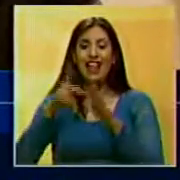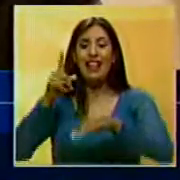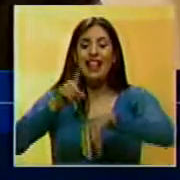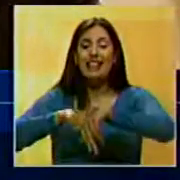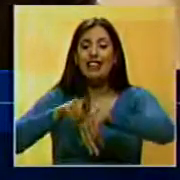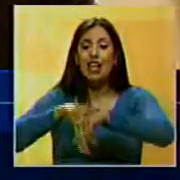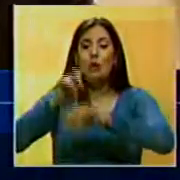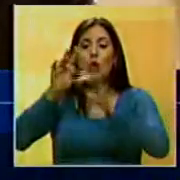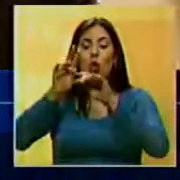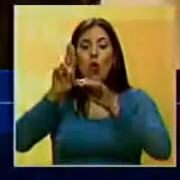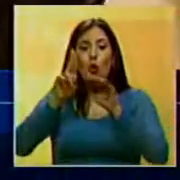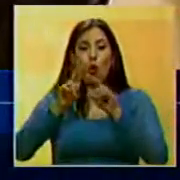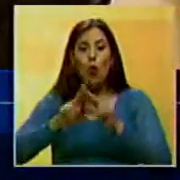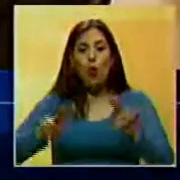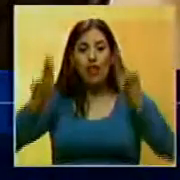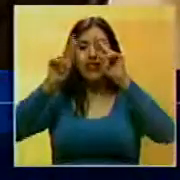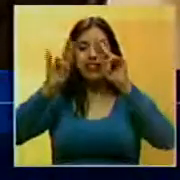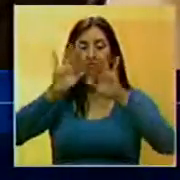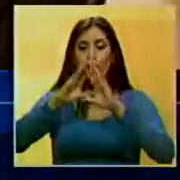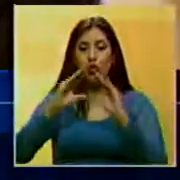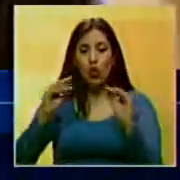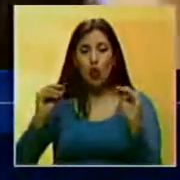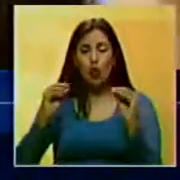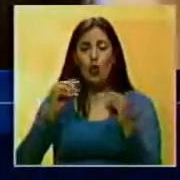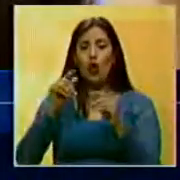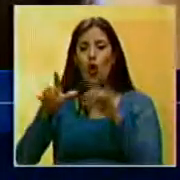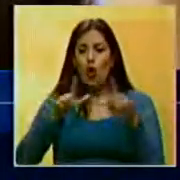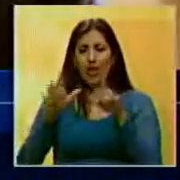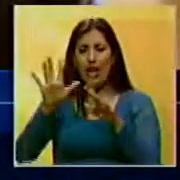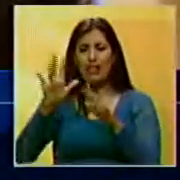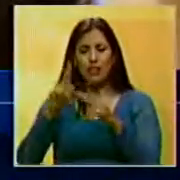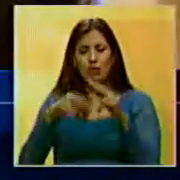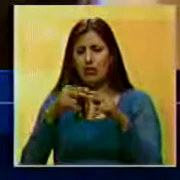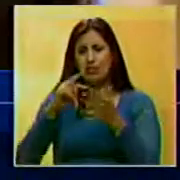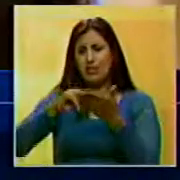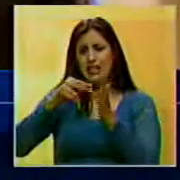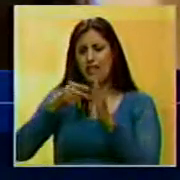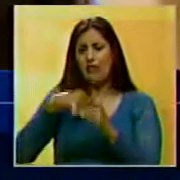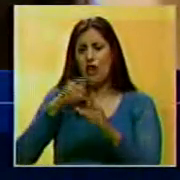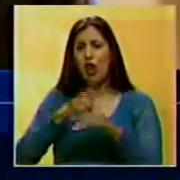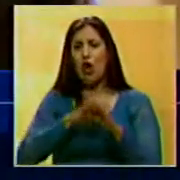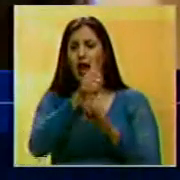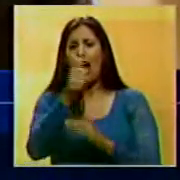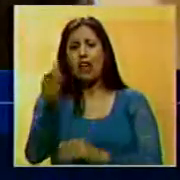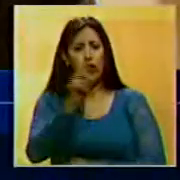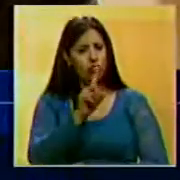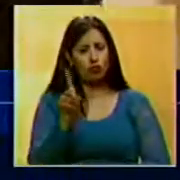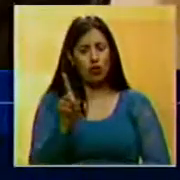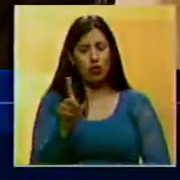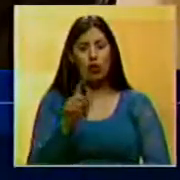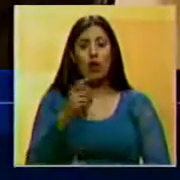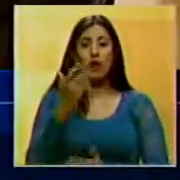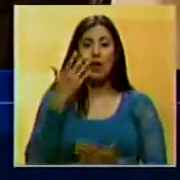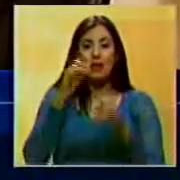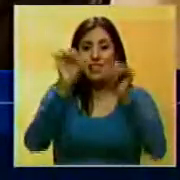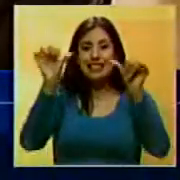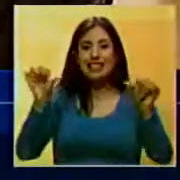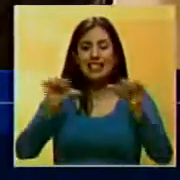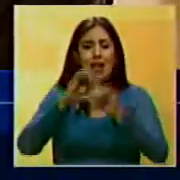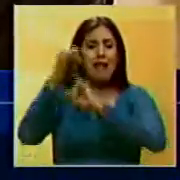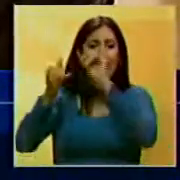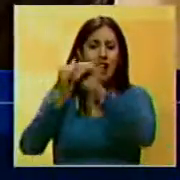tiempo universal coordinado, que, bueno, no tiene nada que ver con los horarios locales, sino que es un sistema